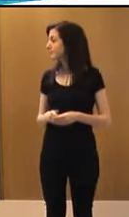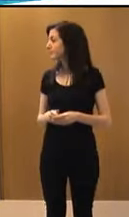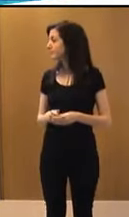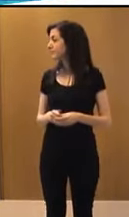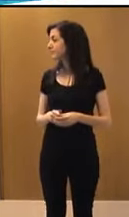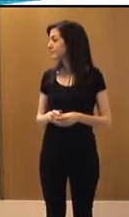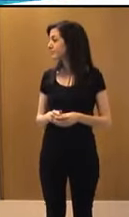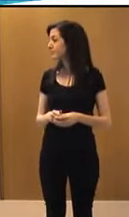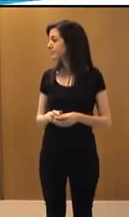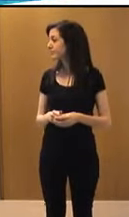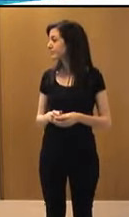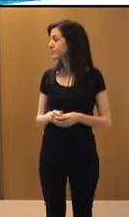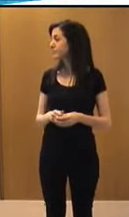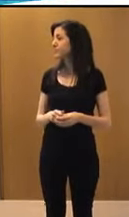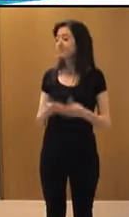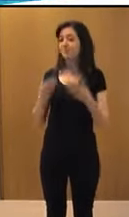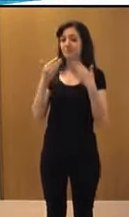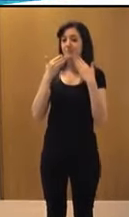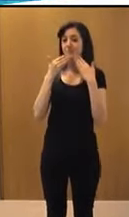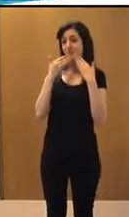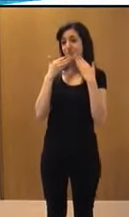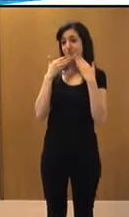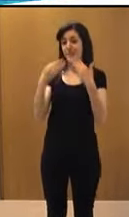Bueno, hasta. Gracias. Pues muchas gracias. Gracias. Gracias. Gracias.